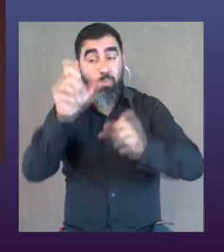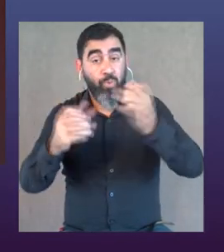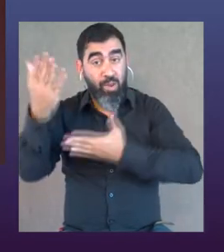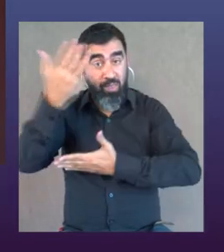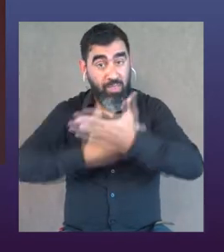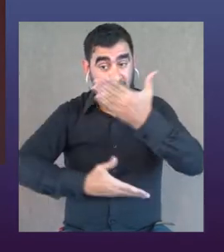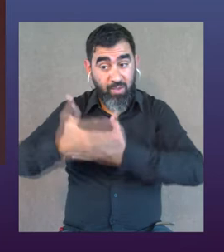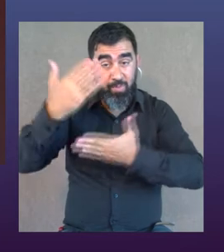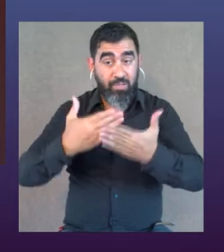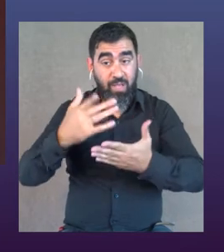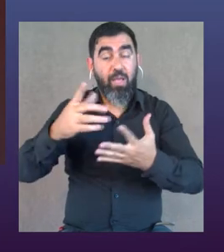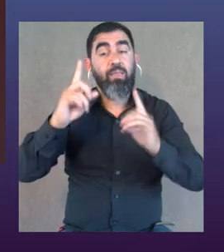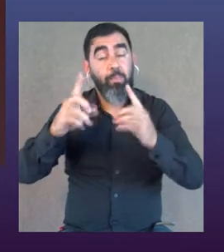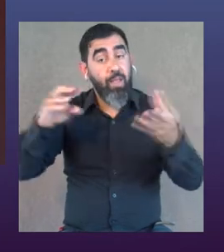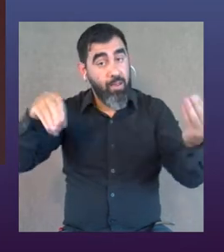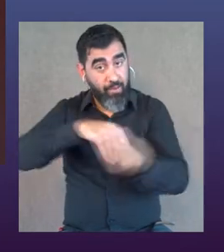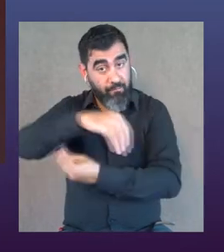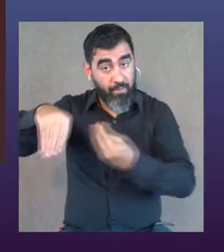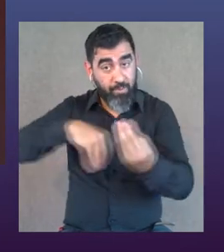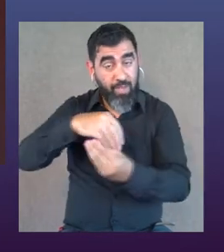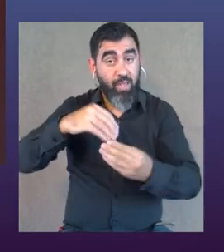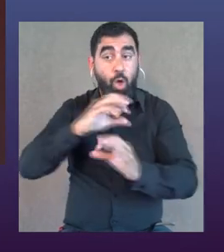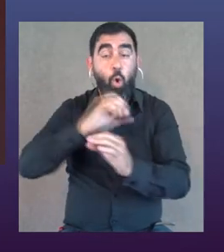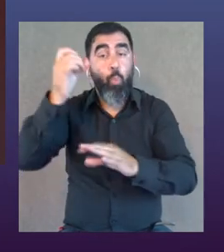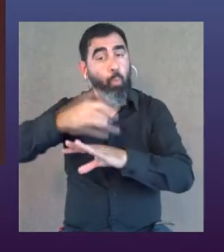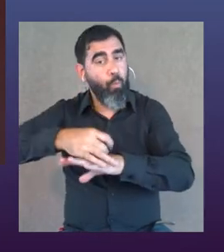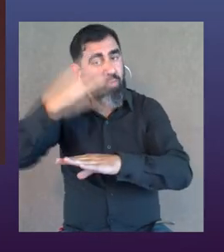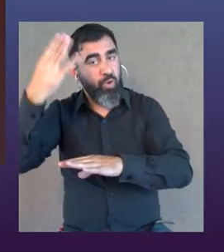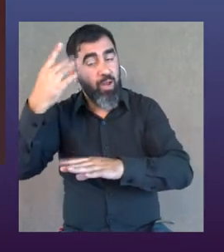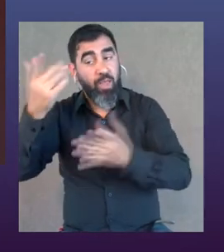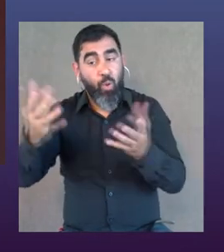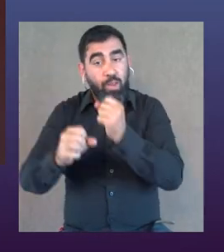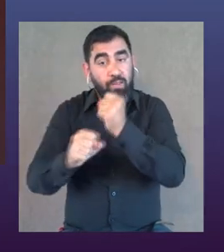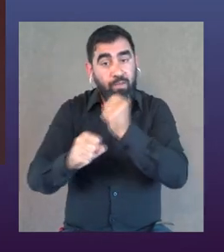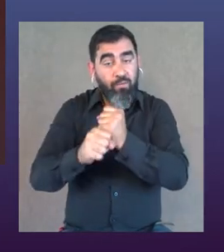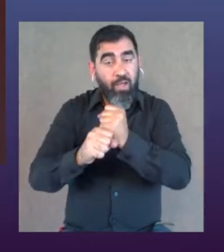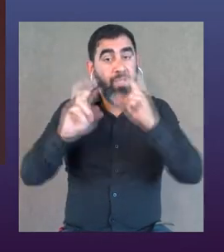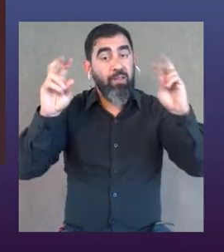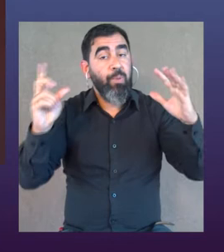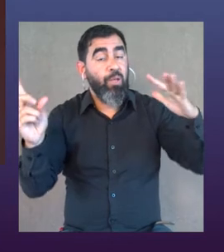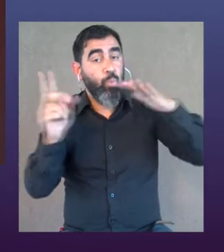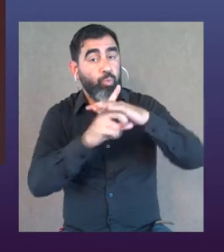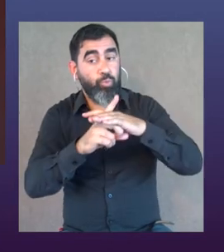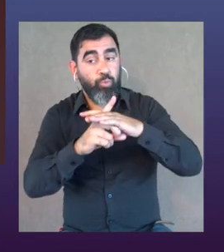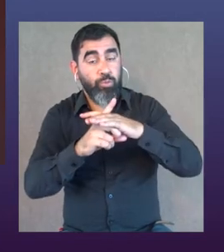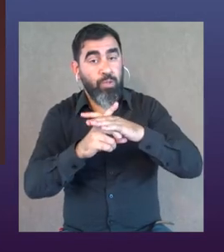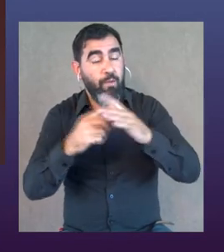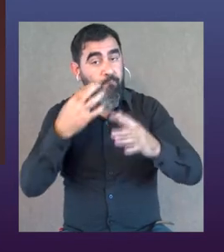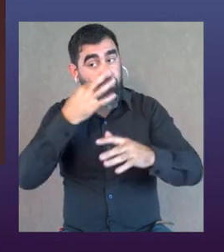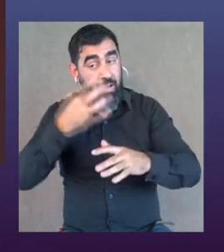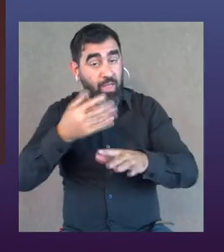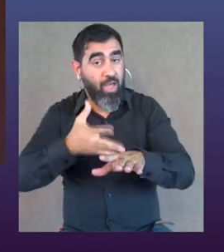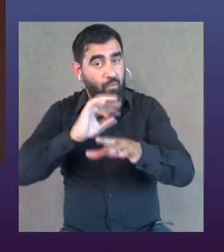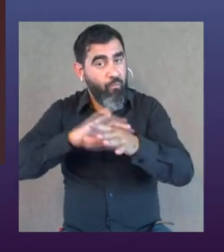son las personas con discapacidad, las familias y los profesionales y las entidades que están trabajando por la inclusión